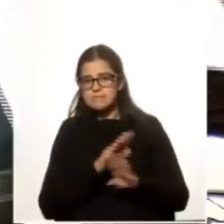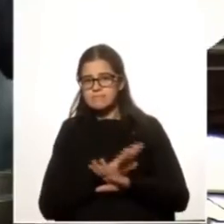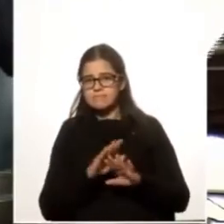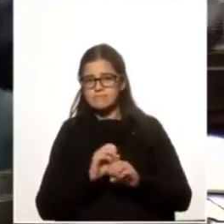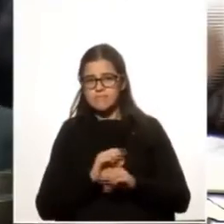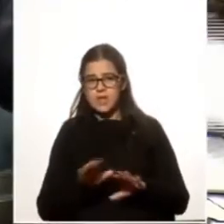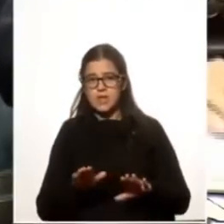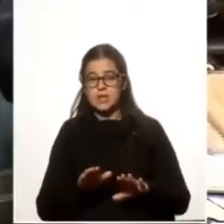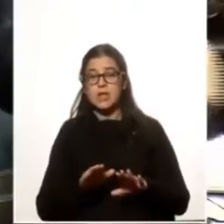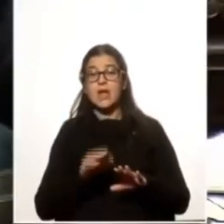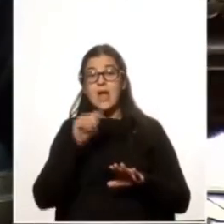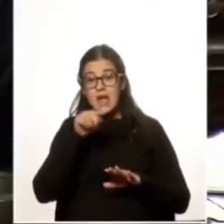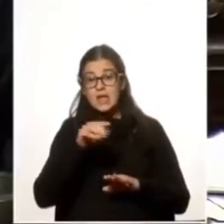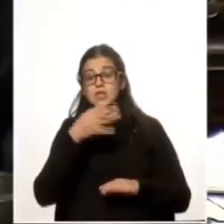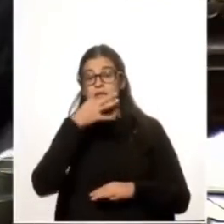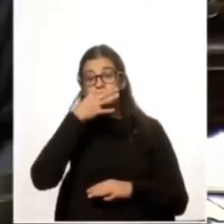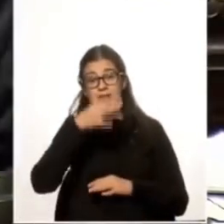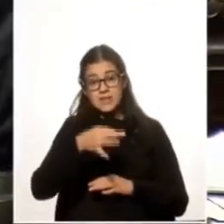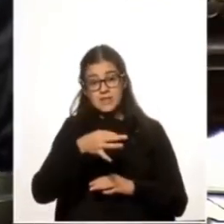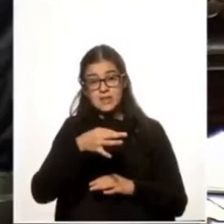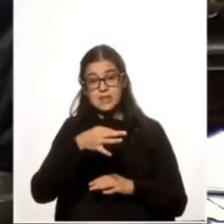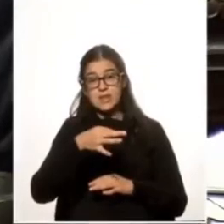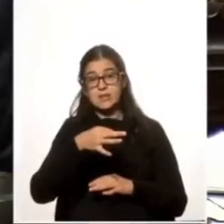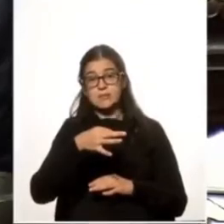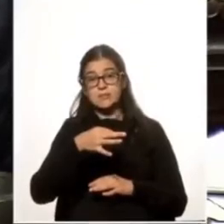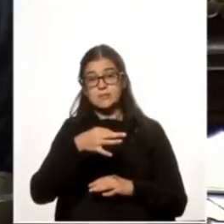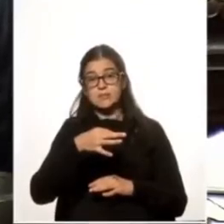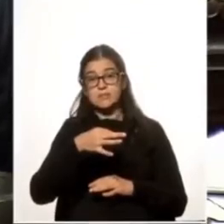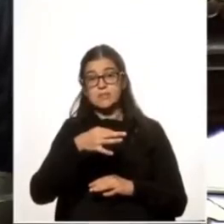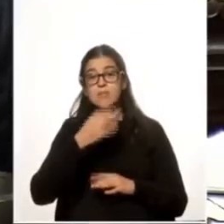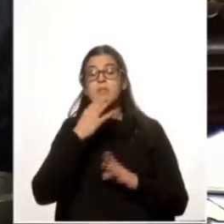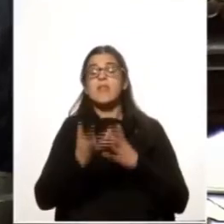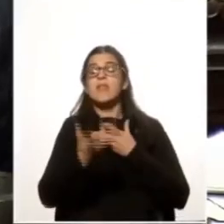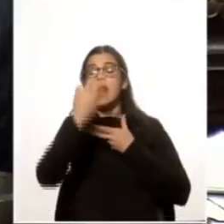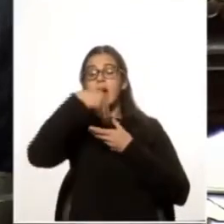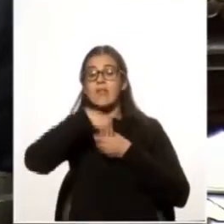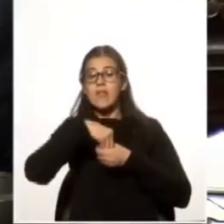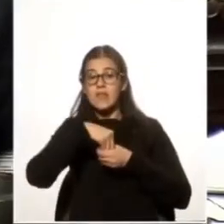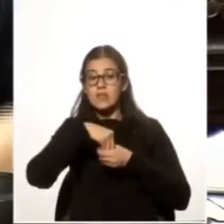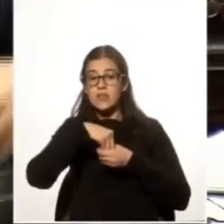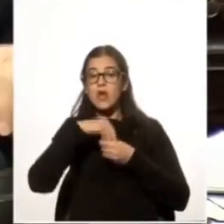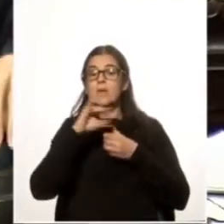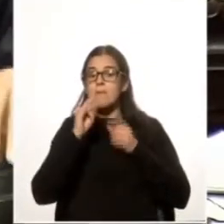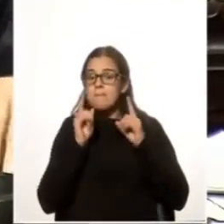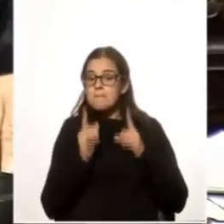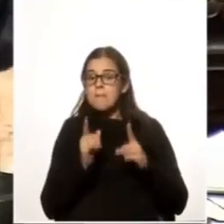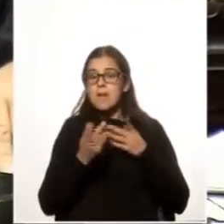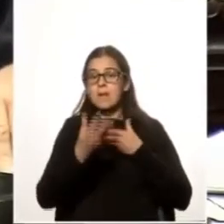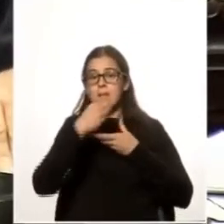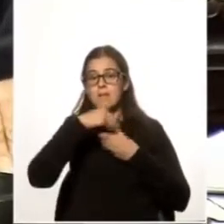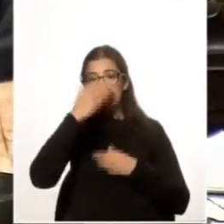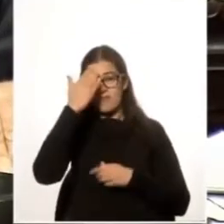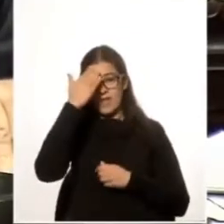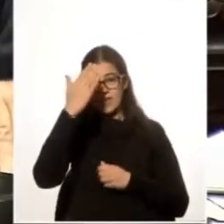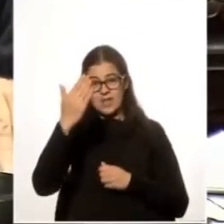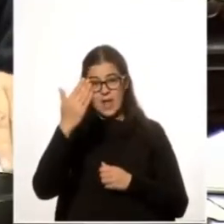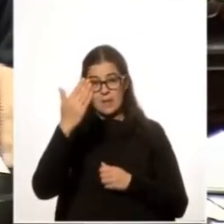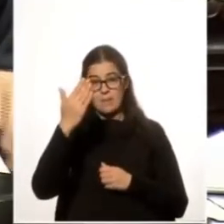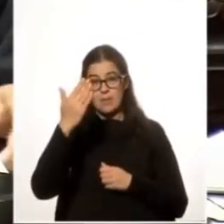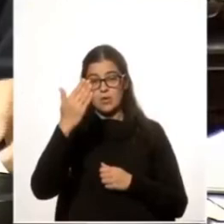Eso se decía, de adentro del propio Frente Amplio.